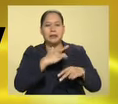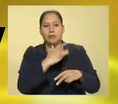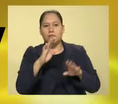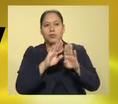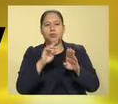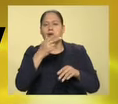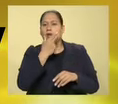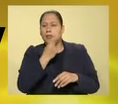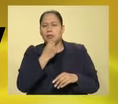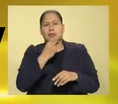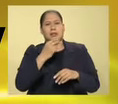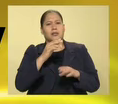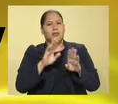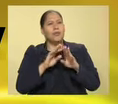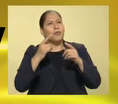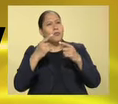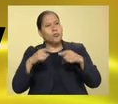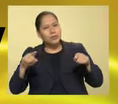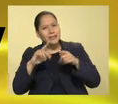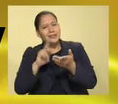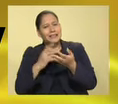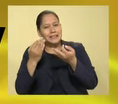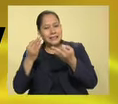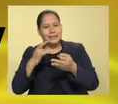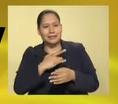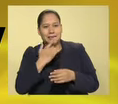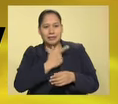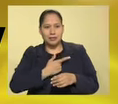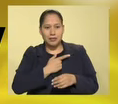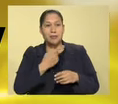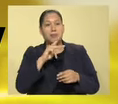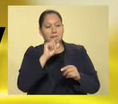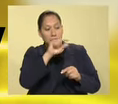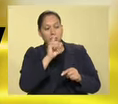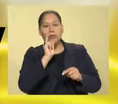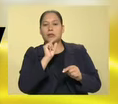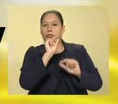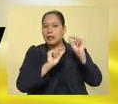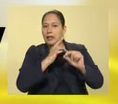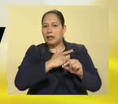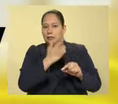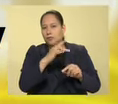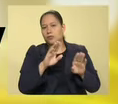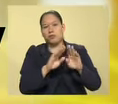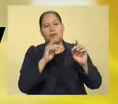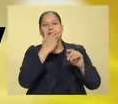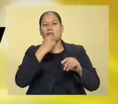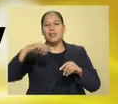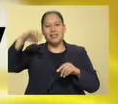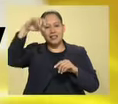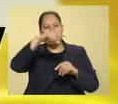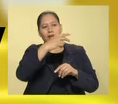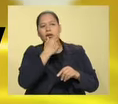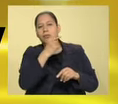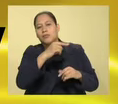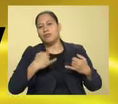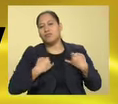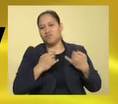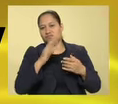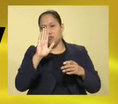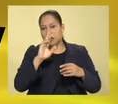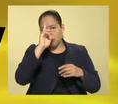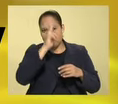revive él su pasión por la música, pero al mismo tiempo se va enamorando de esta chica, que obviamente estos tintes de amor prohibido, pues